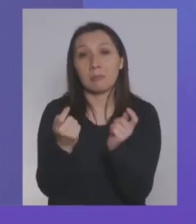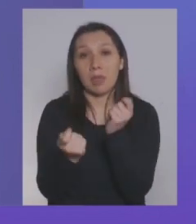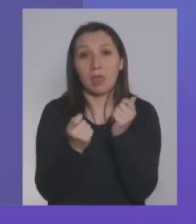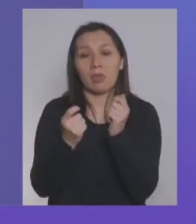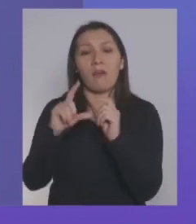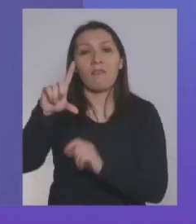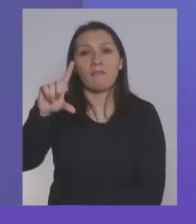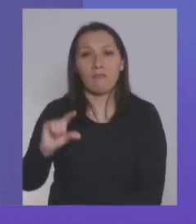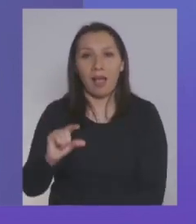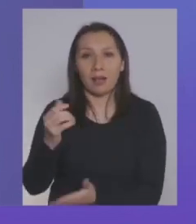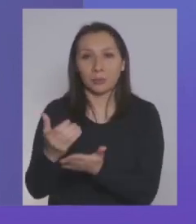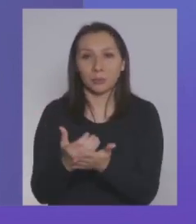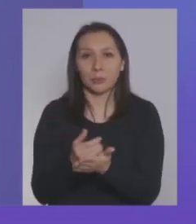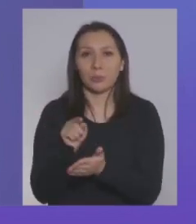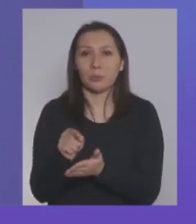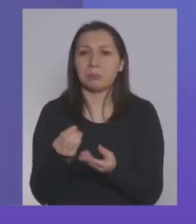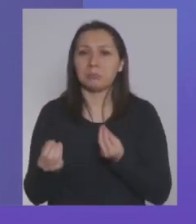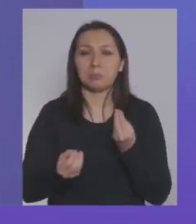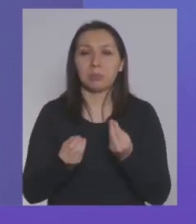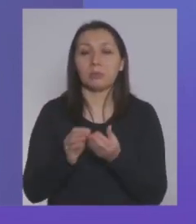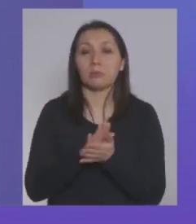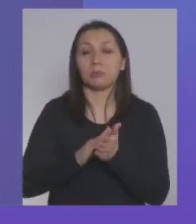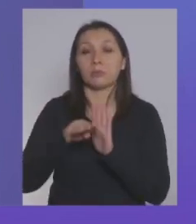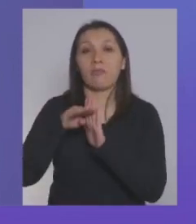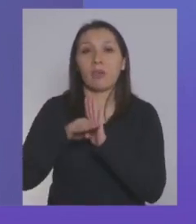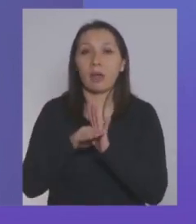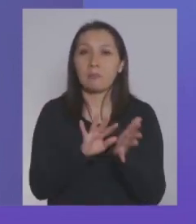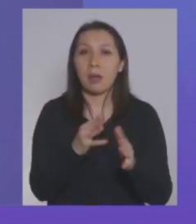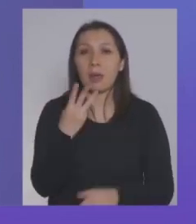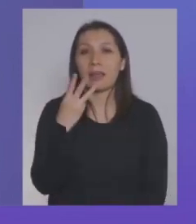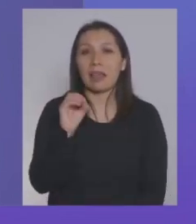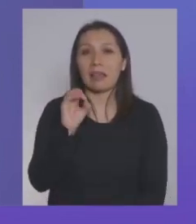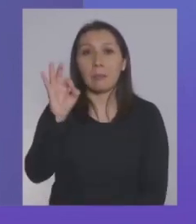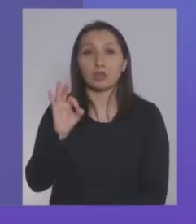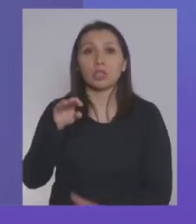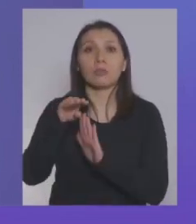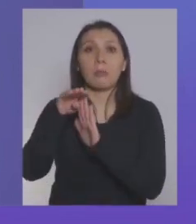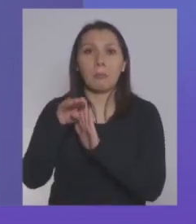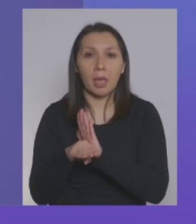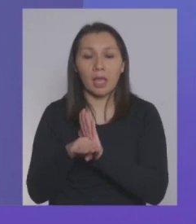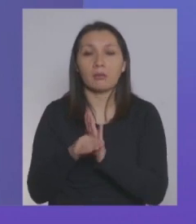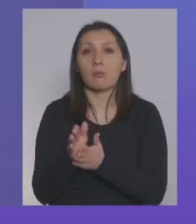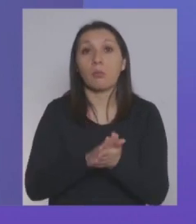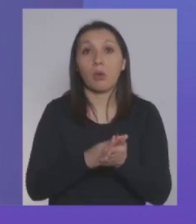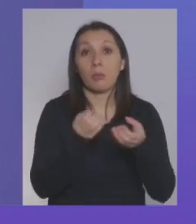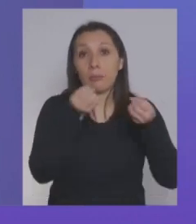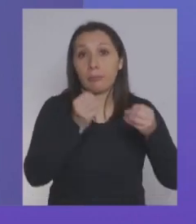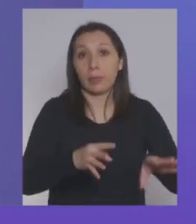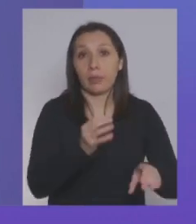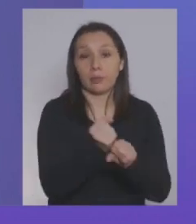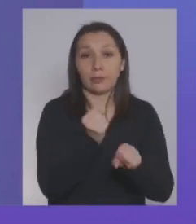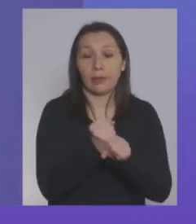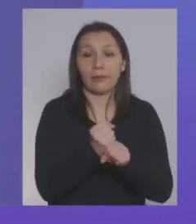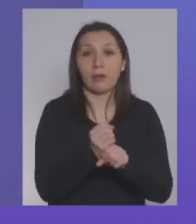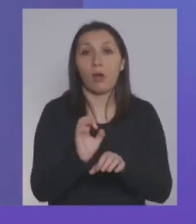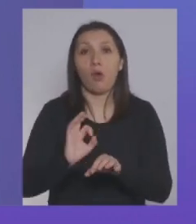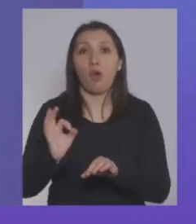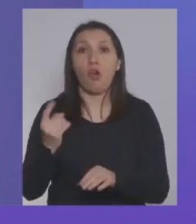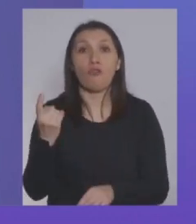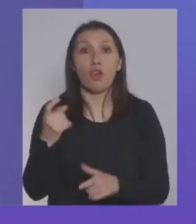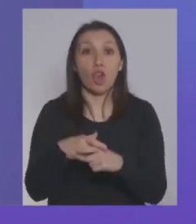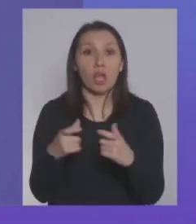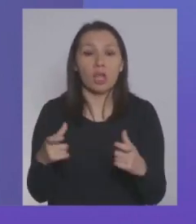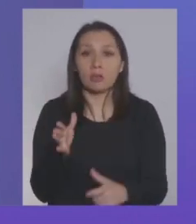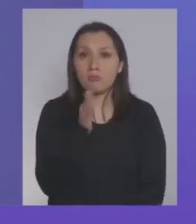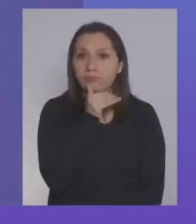hayan tenido una caída en su ingreso, en particular, una caída de al menos un 30%. Porque perdieron la pega, porque emitían boletas de